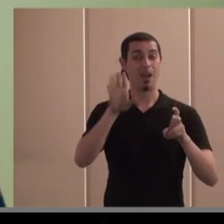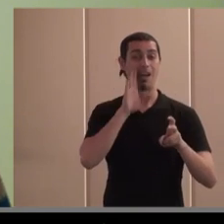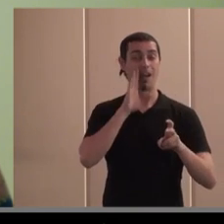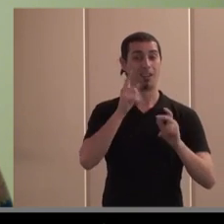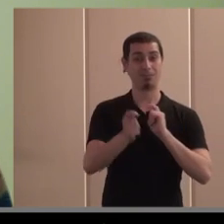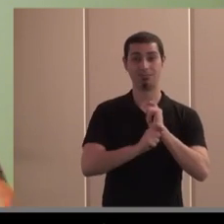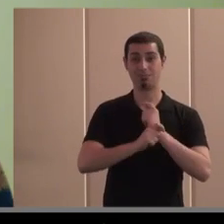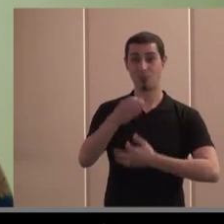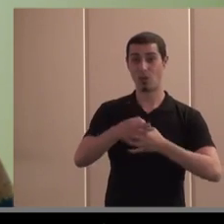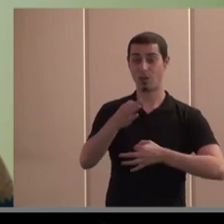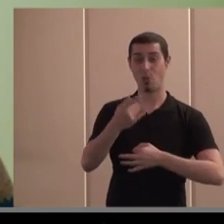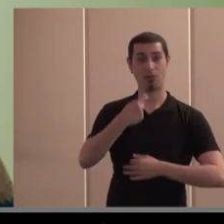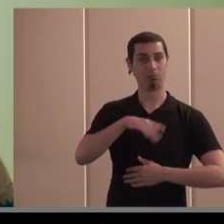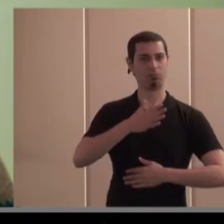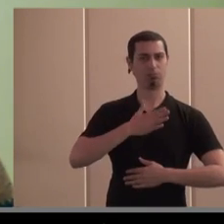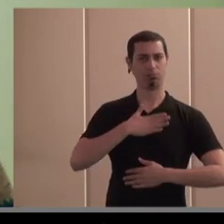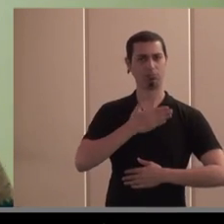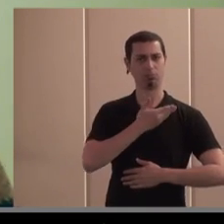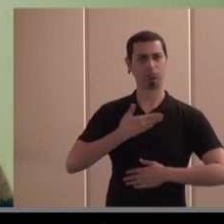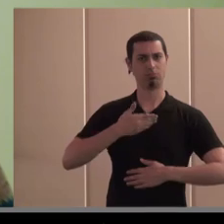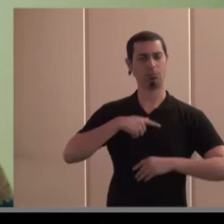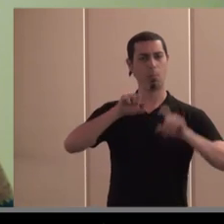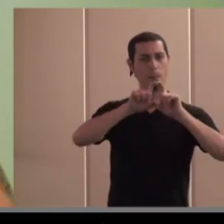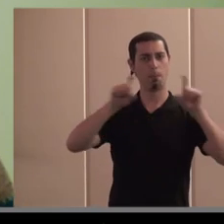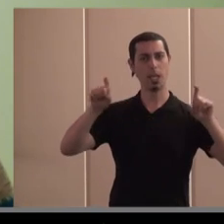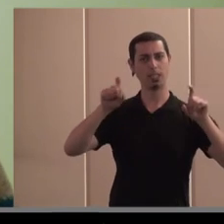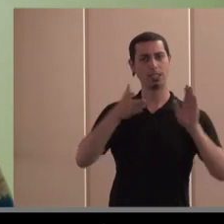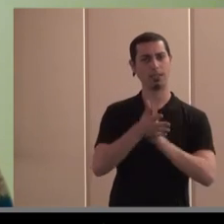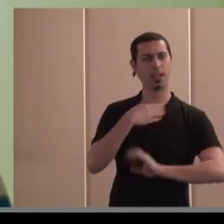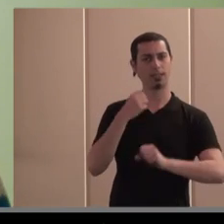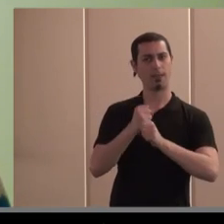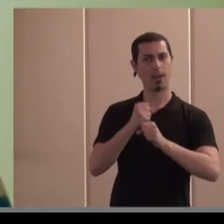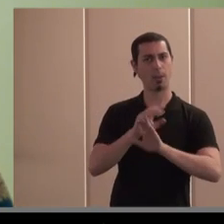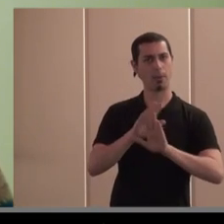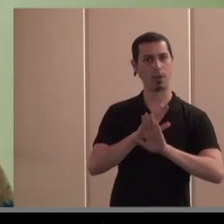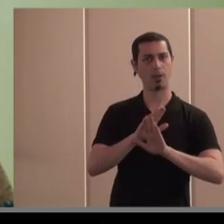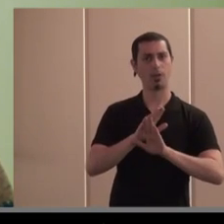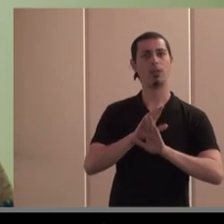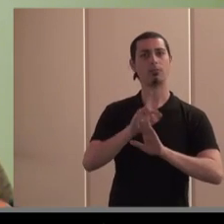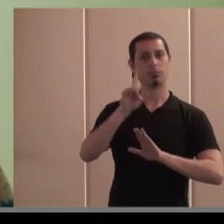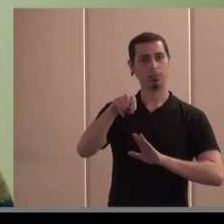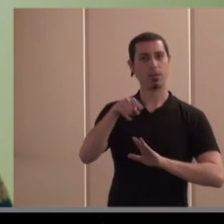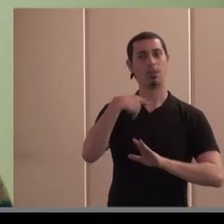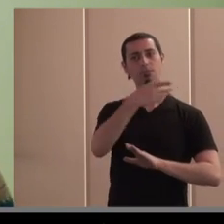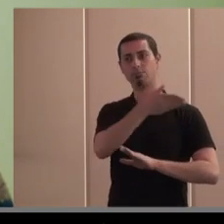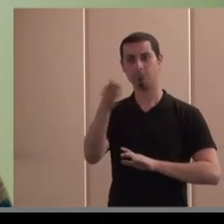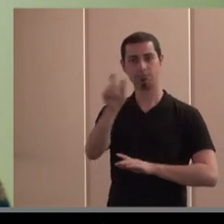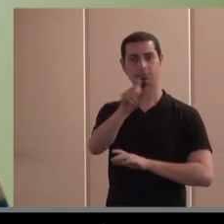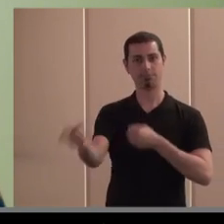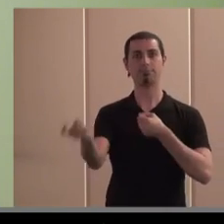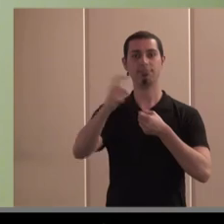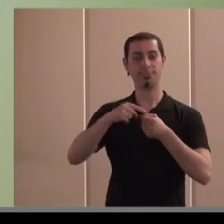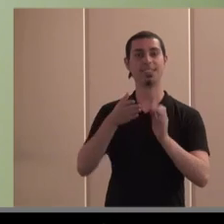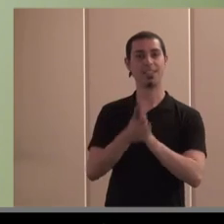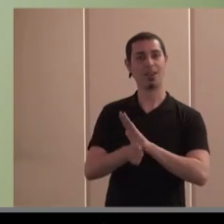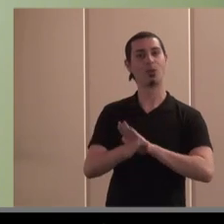fórmulas jurídicas donde los propietarios de la empresa son los propios trabajadores es lo que está haciendo que mantengan el empleo